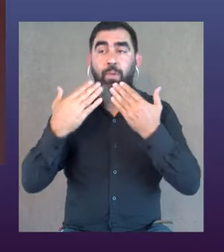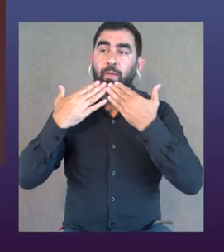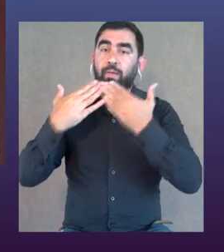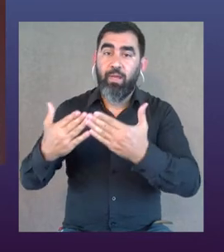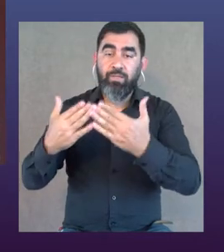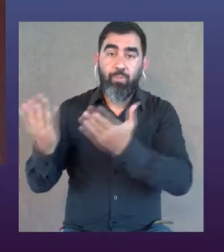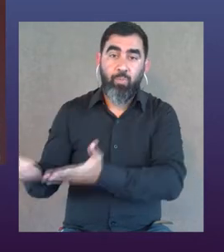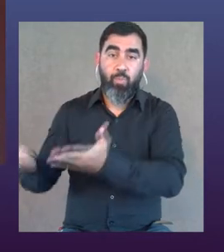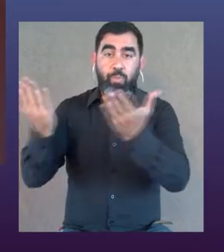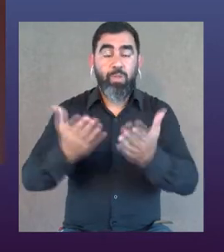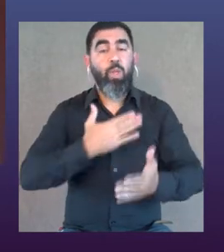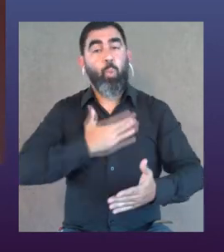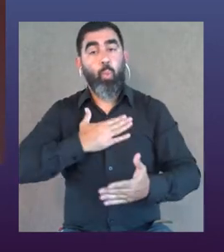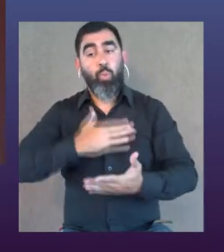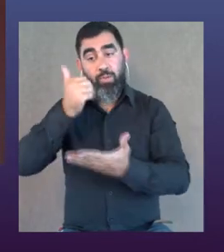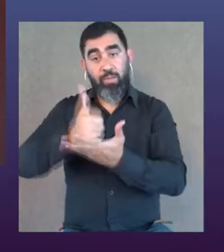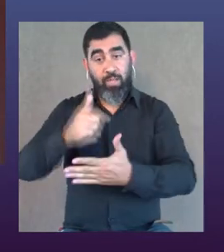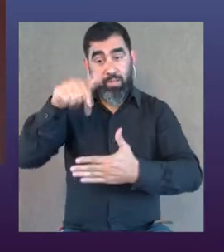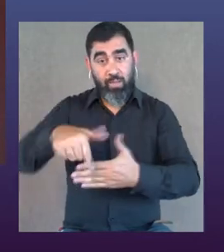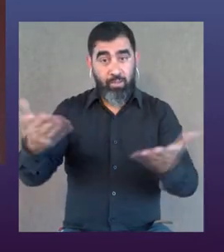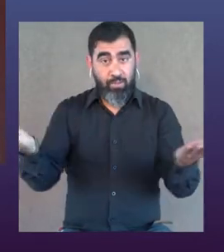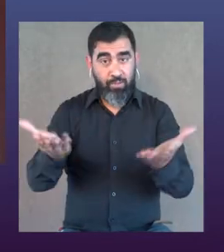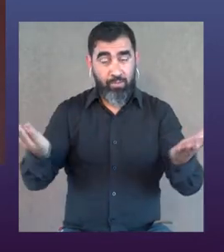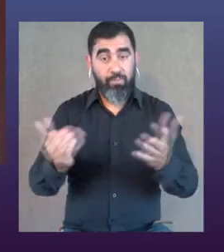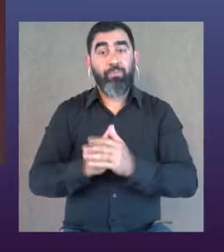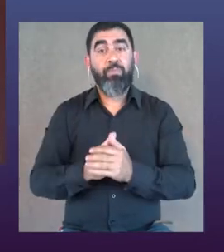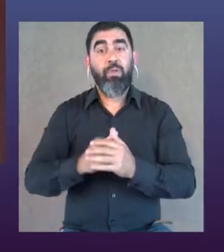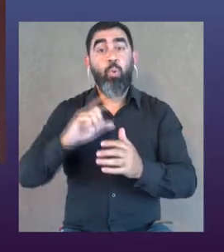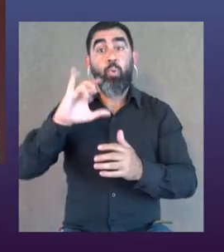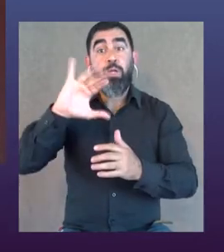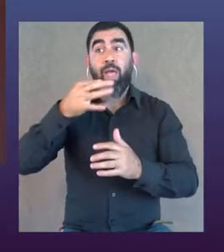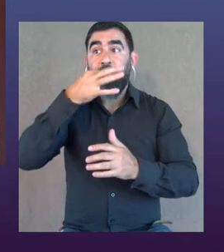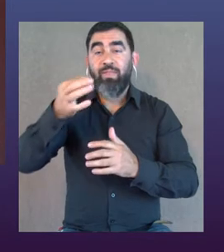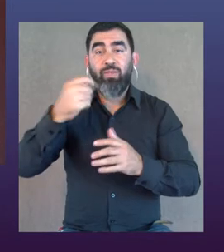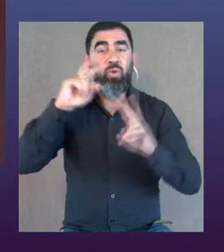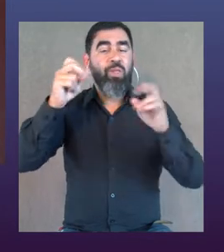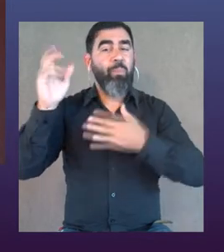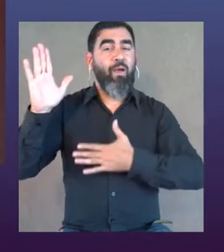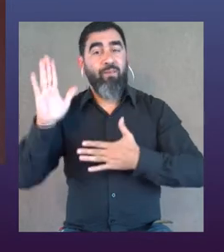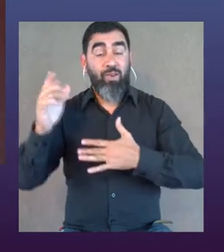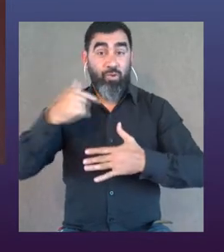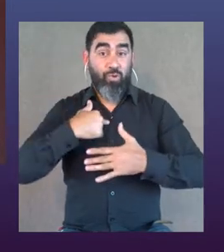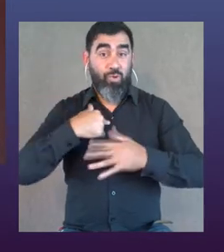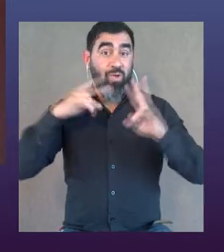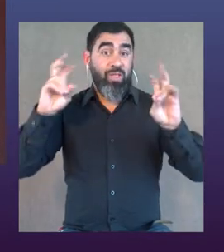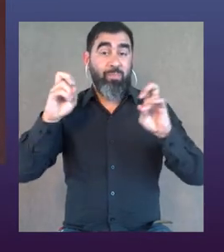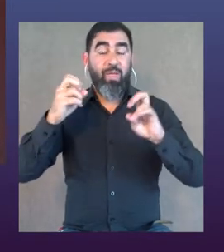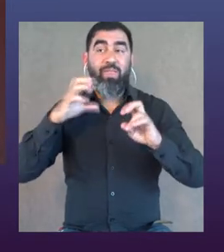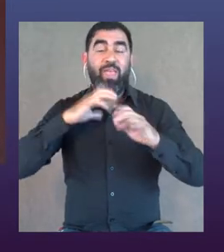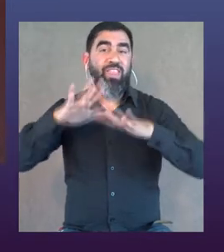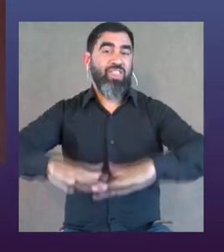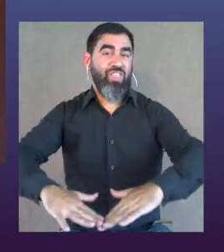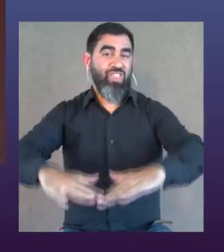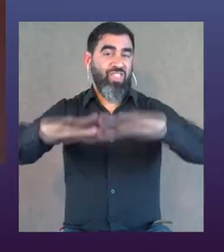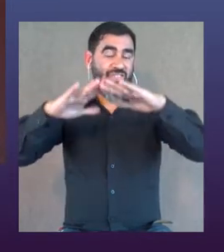Bueno, me sumo al agradecimiento, la verdad que es un gusto estar hoy acá. Lucía decía que venía del campo de la danza, yo